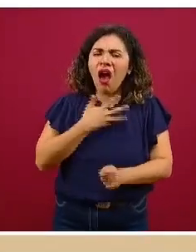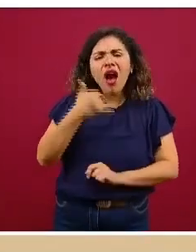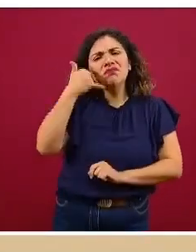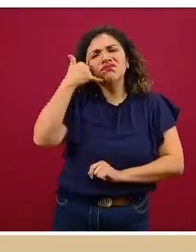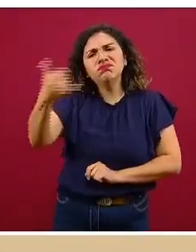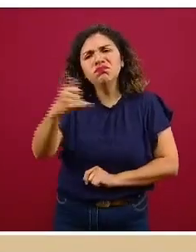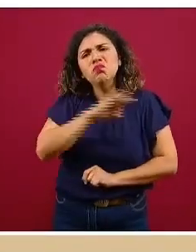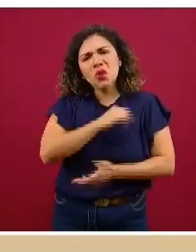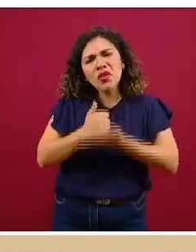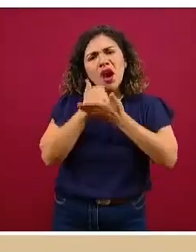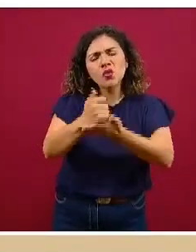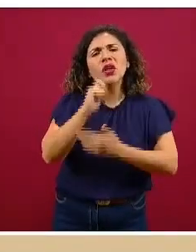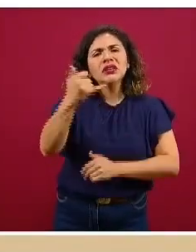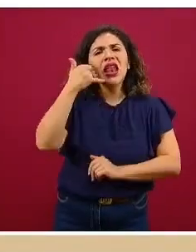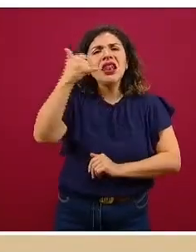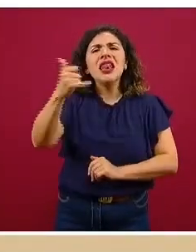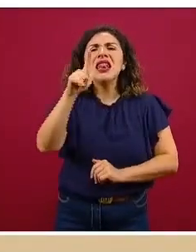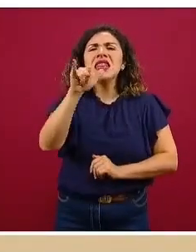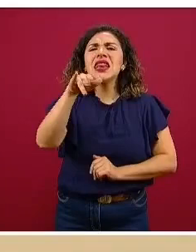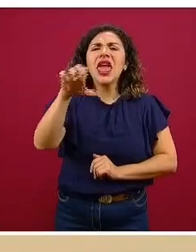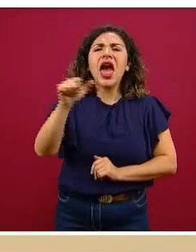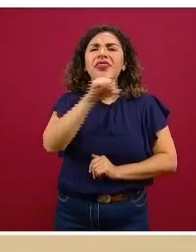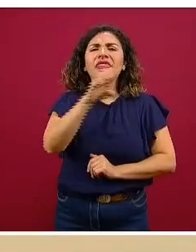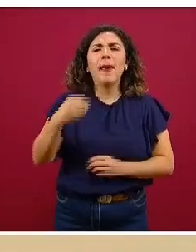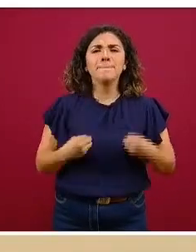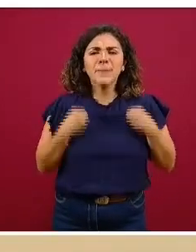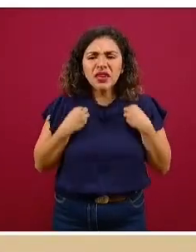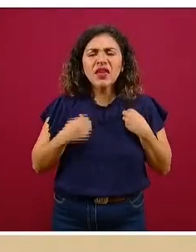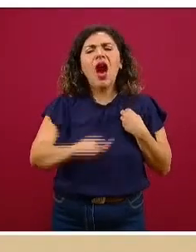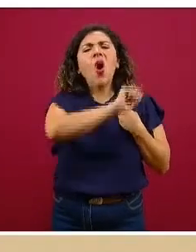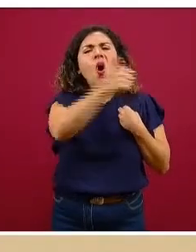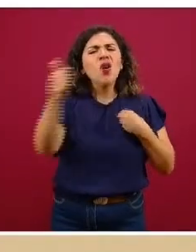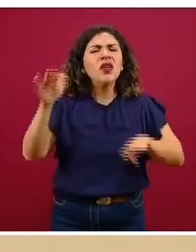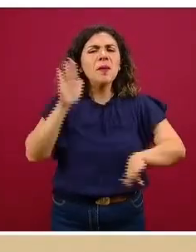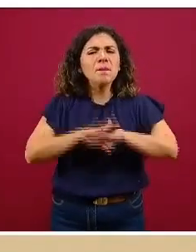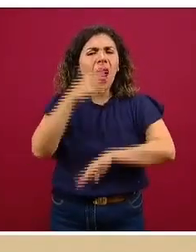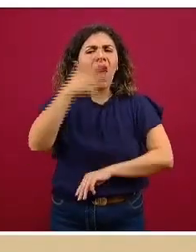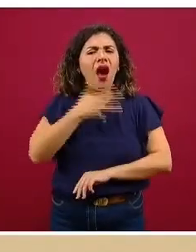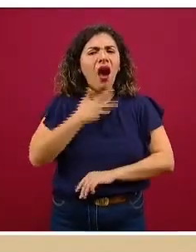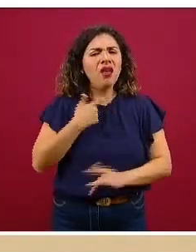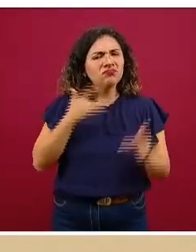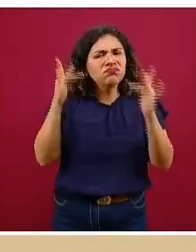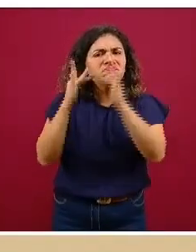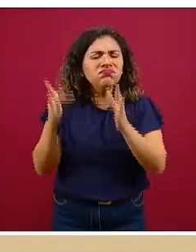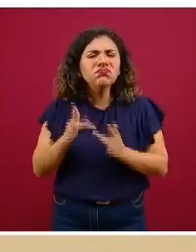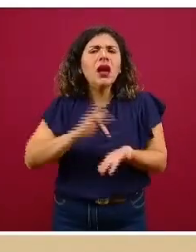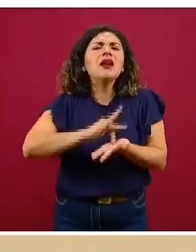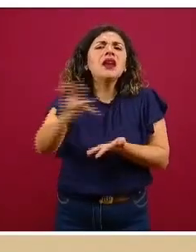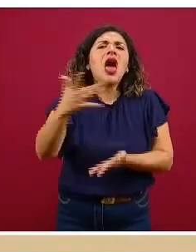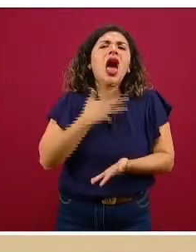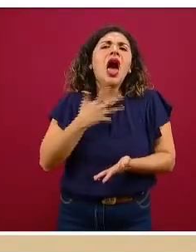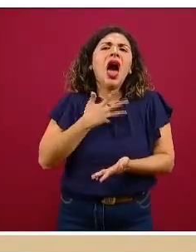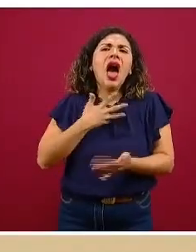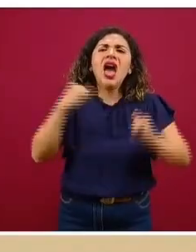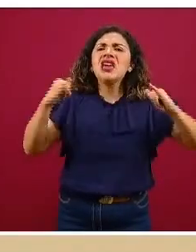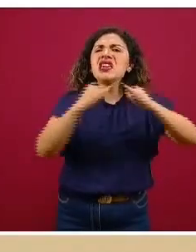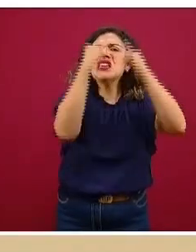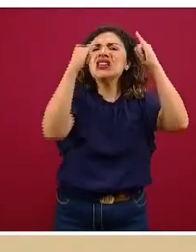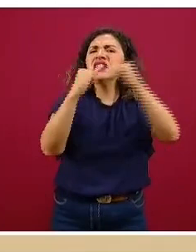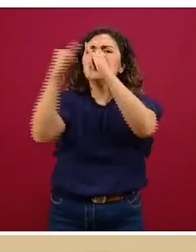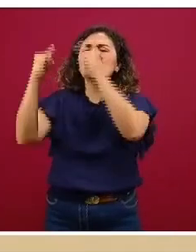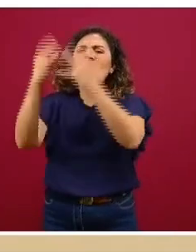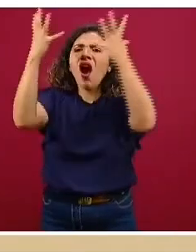ayudarnos. Está la línea de la vida, están diversas otras líneas en las que hemos estado conectados, gracias a una red interinstitucional,